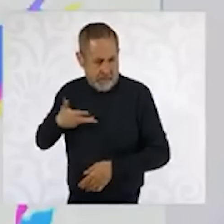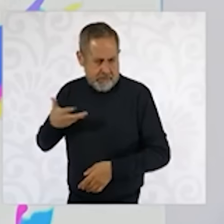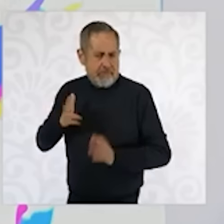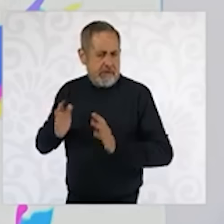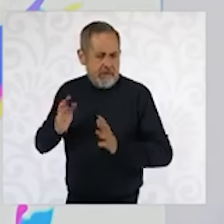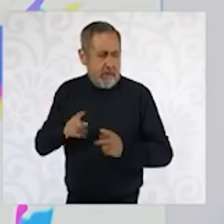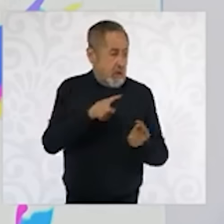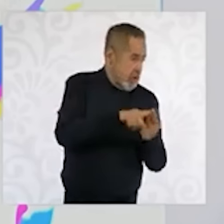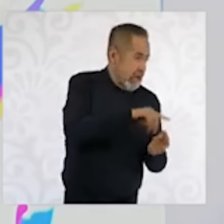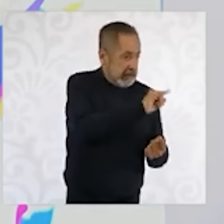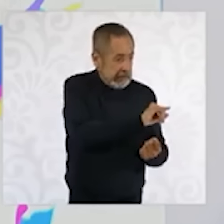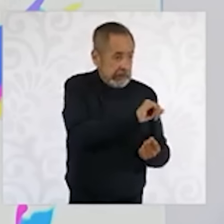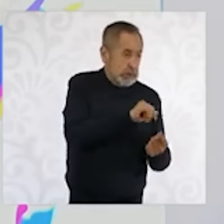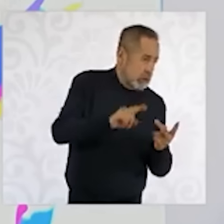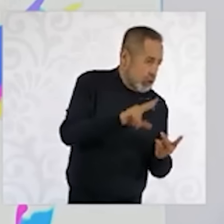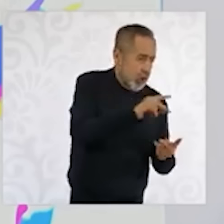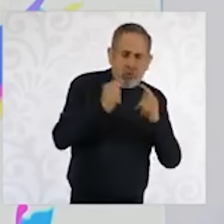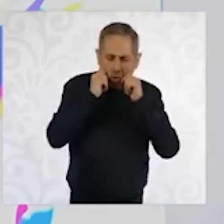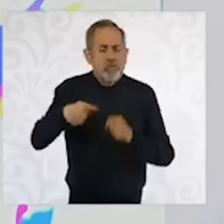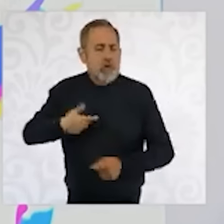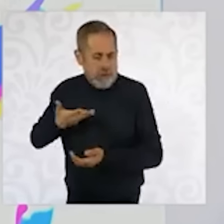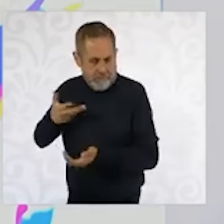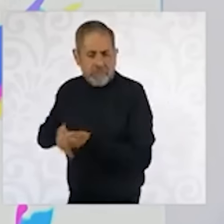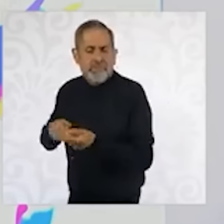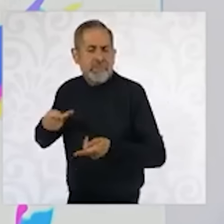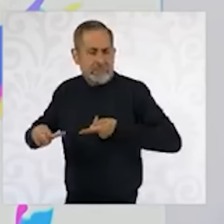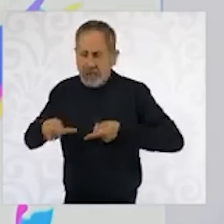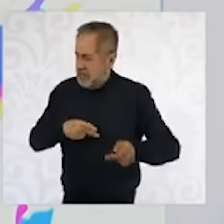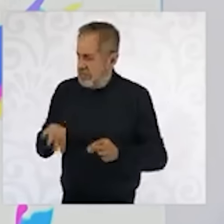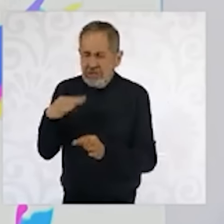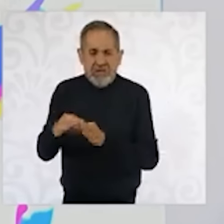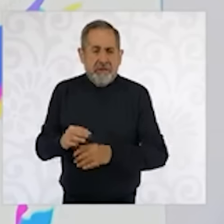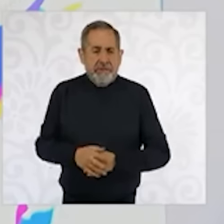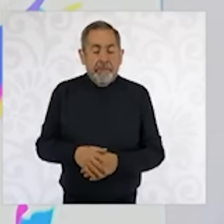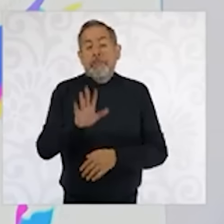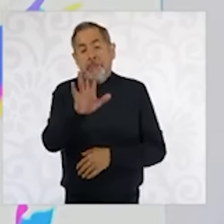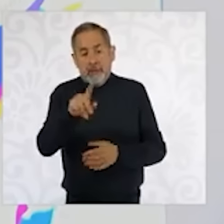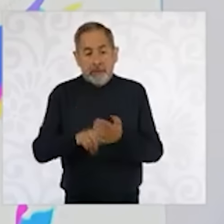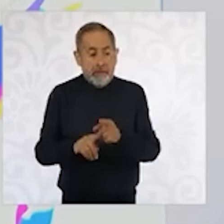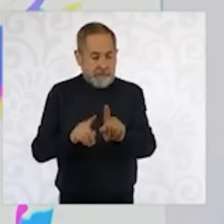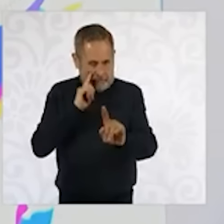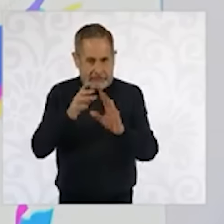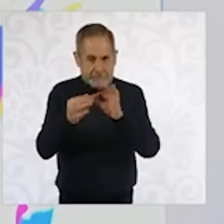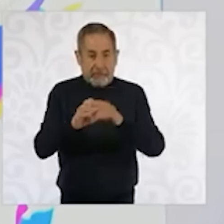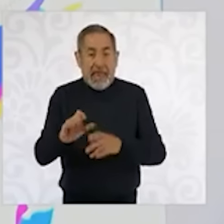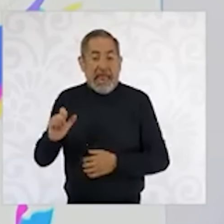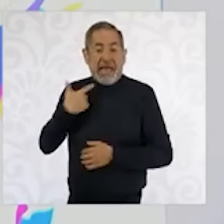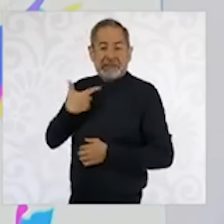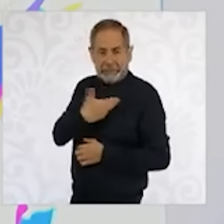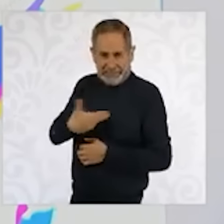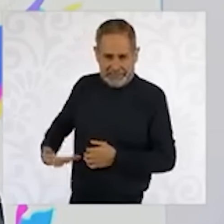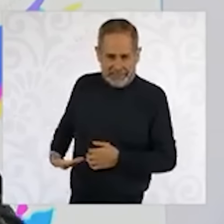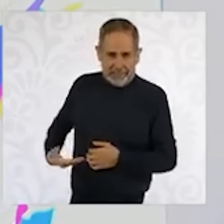Ahora, fíjense y lo menciono, un expresidente de México, hoy vocero,